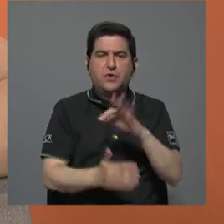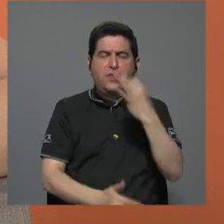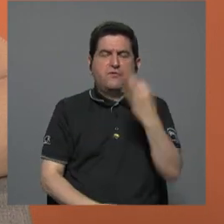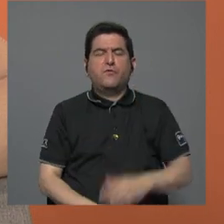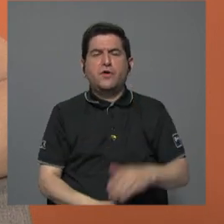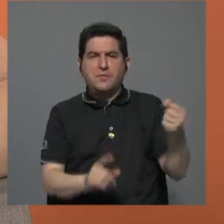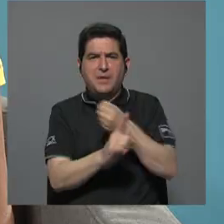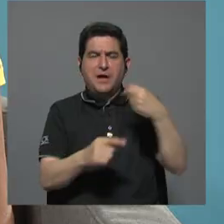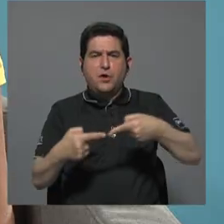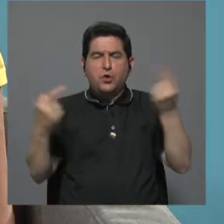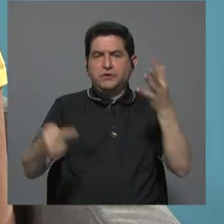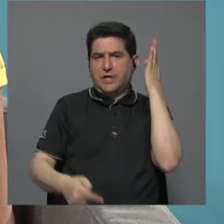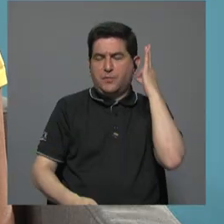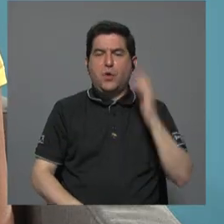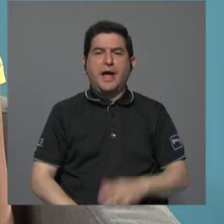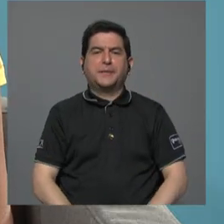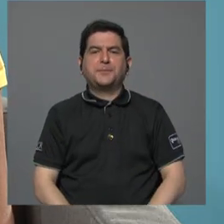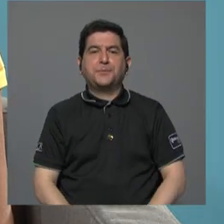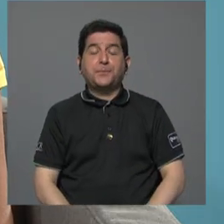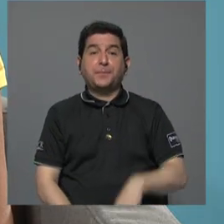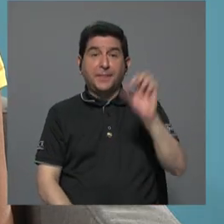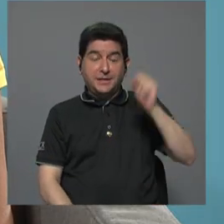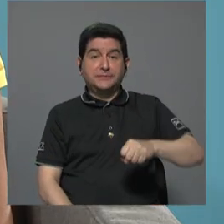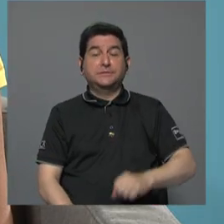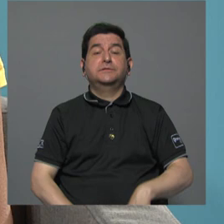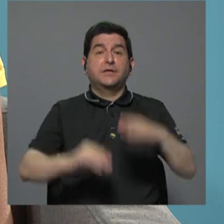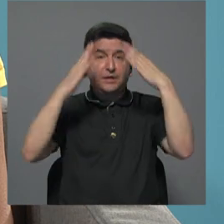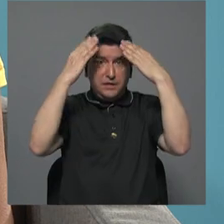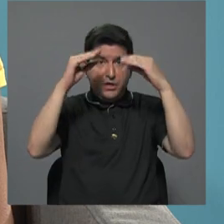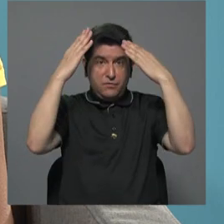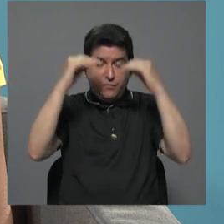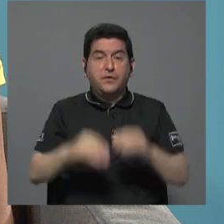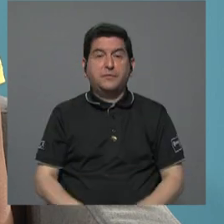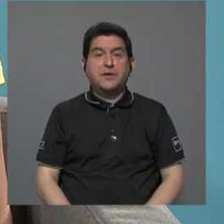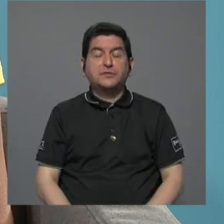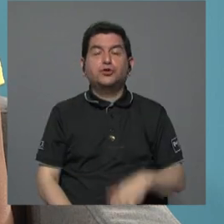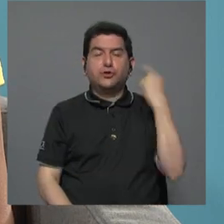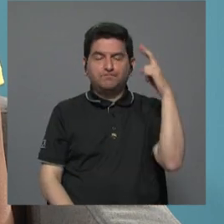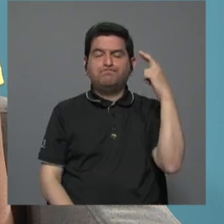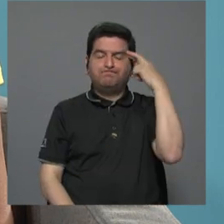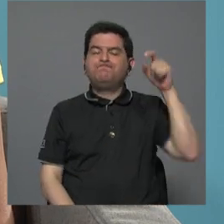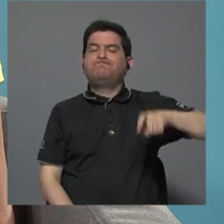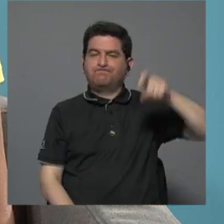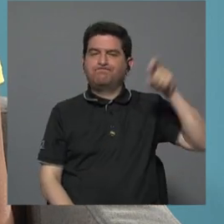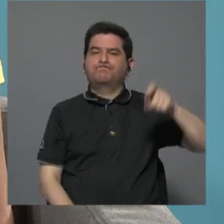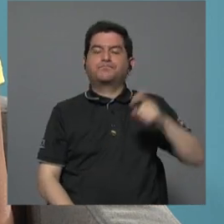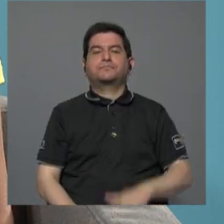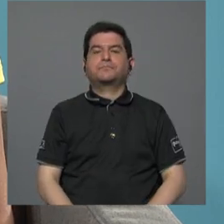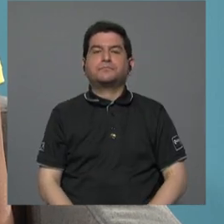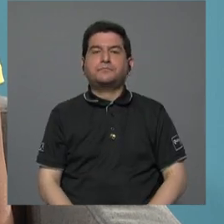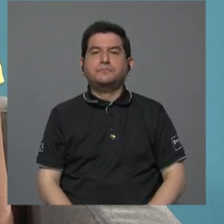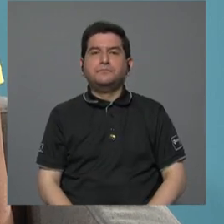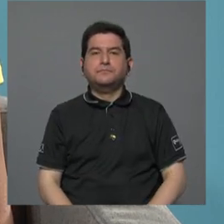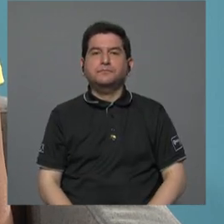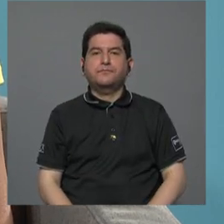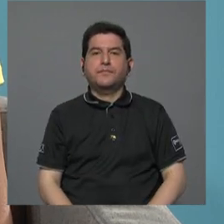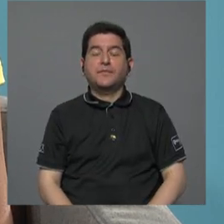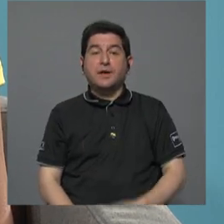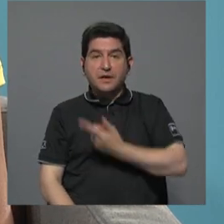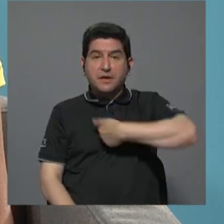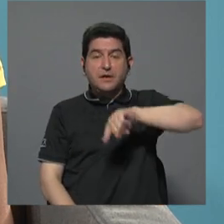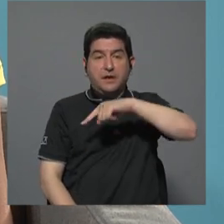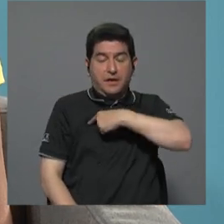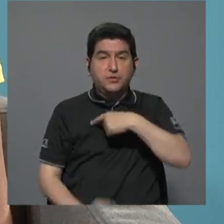violencia contra la mujer. Sí, datos que llaman a la reflexión y bueno, que nos